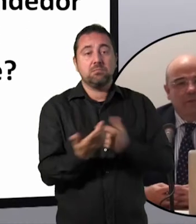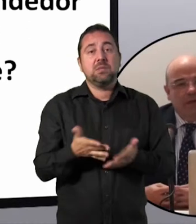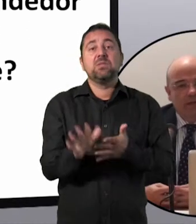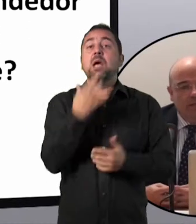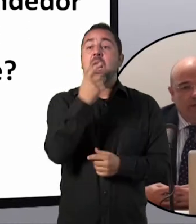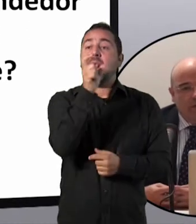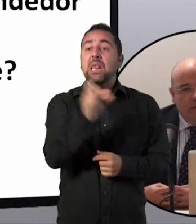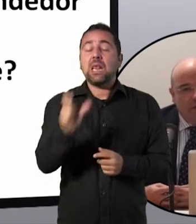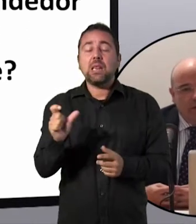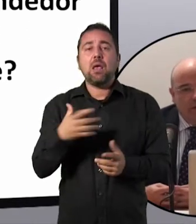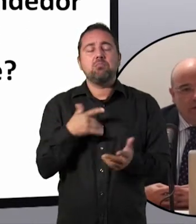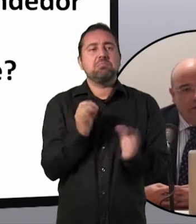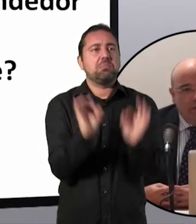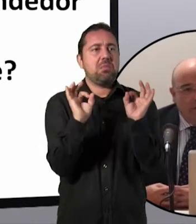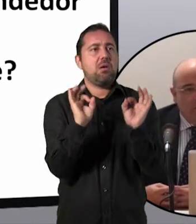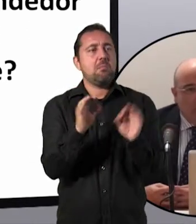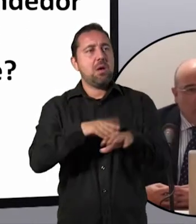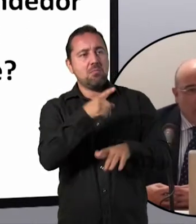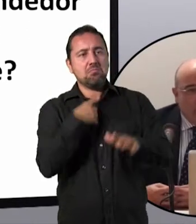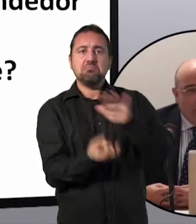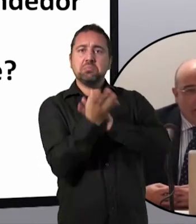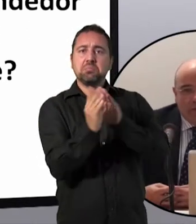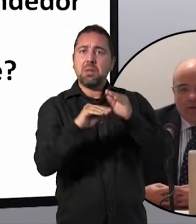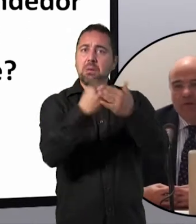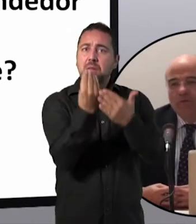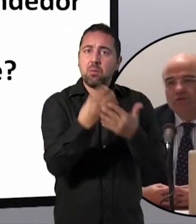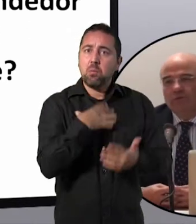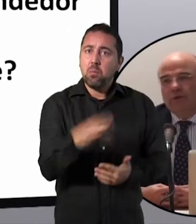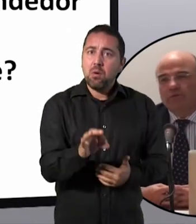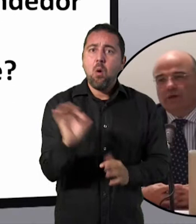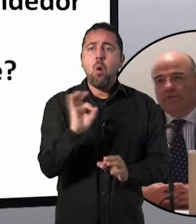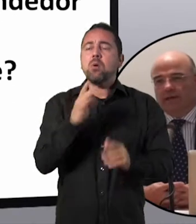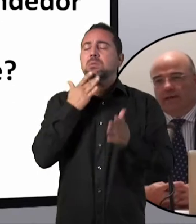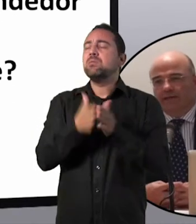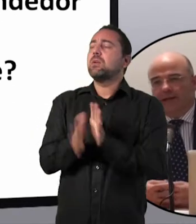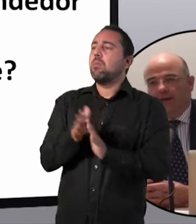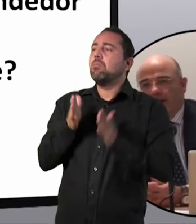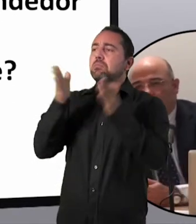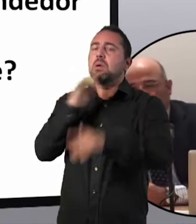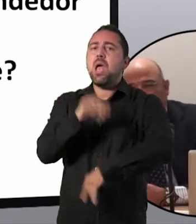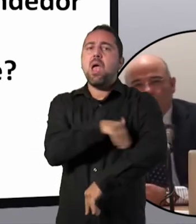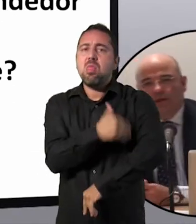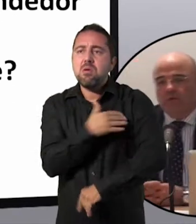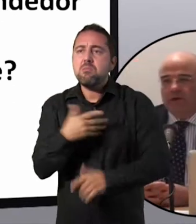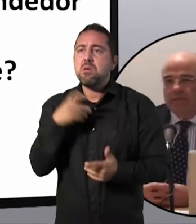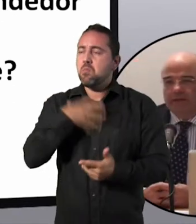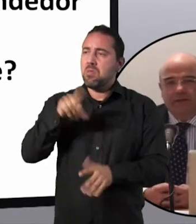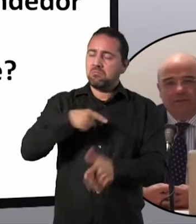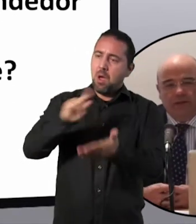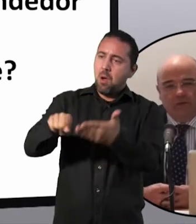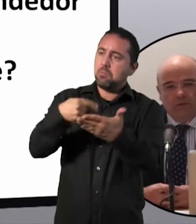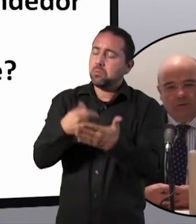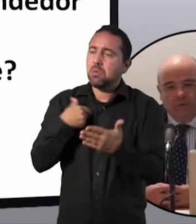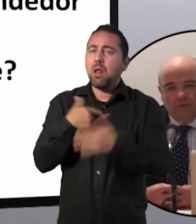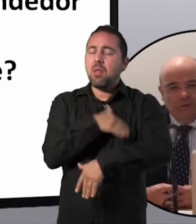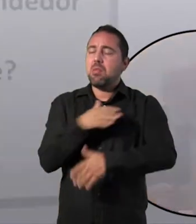especialmente para ser emprendedora? ¿O hay una academia donde uno se puede apuntar para sacar la nota adecuada para